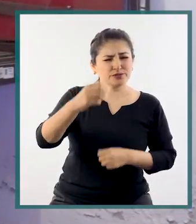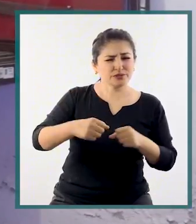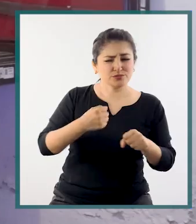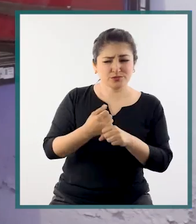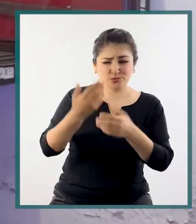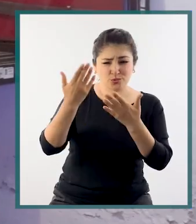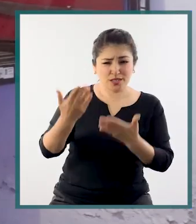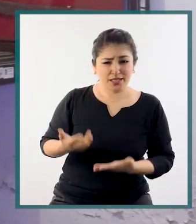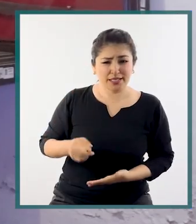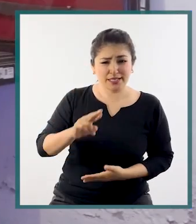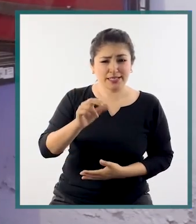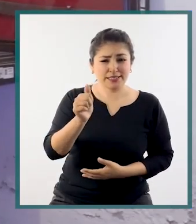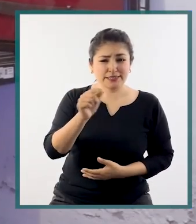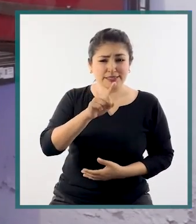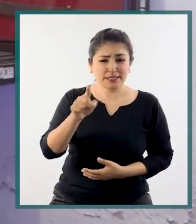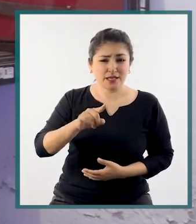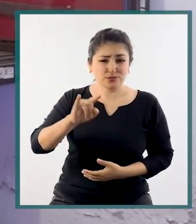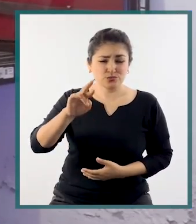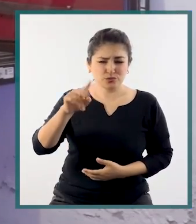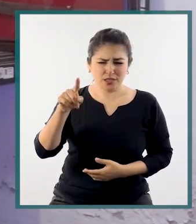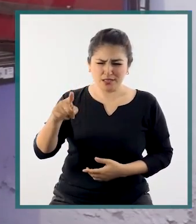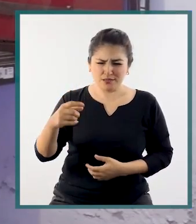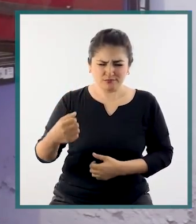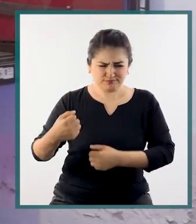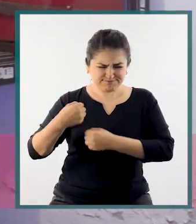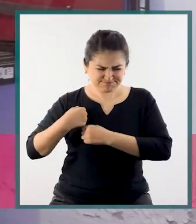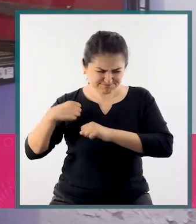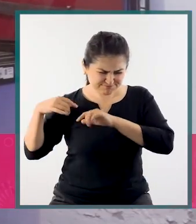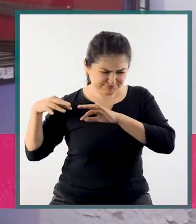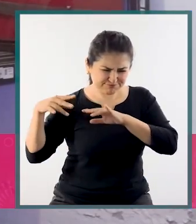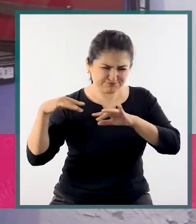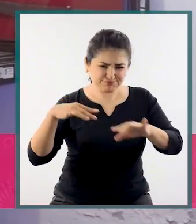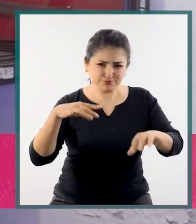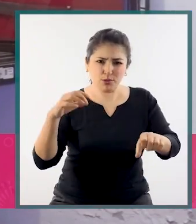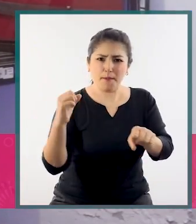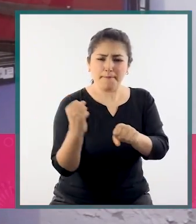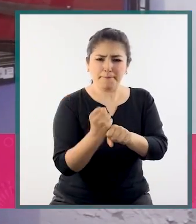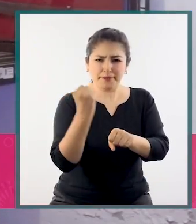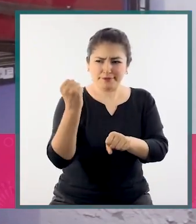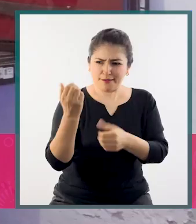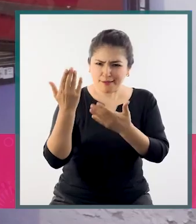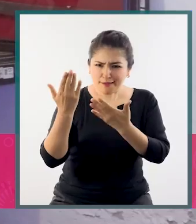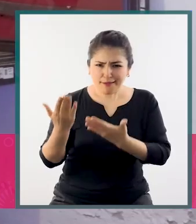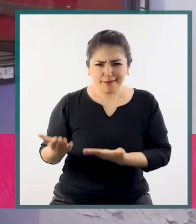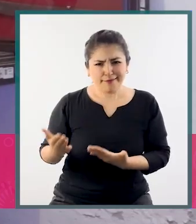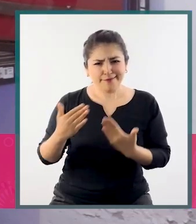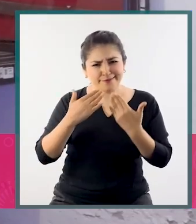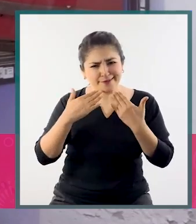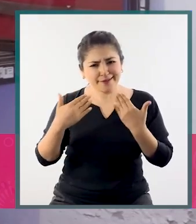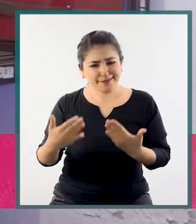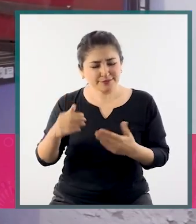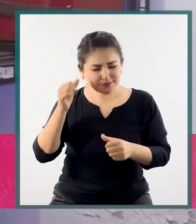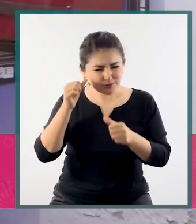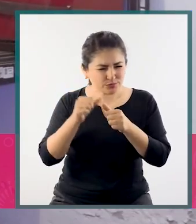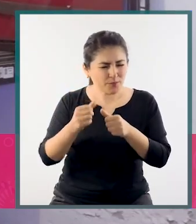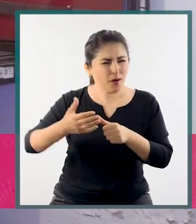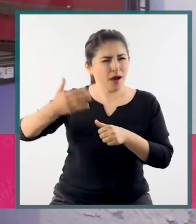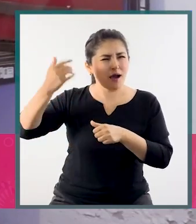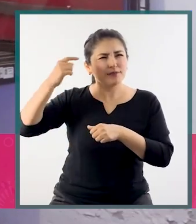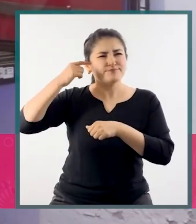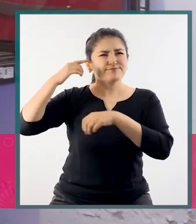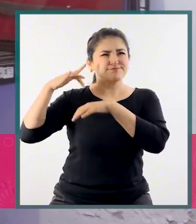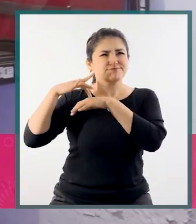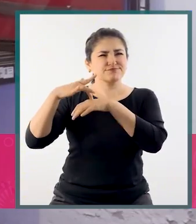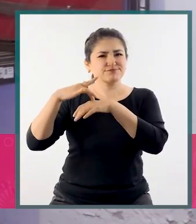José Andrés Razuri fue pieza clave para que el Ejército Patriota salga victorioso. Es importante rememorar nuestro pasado para